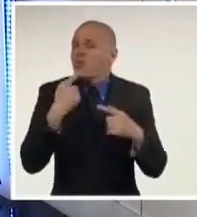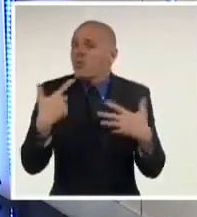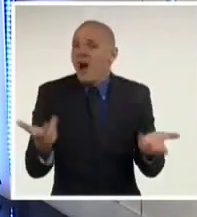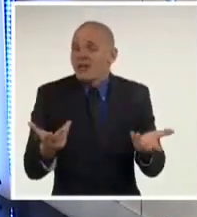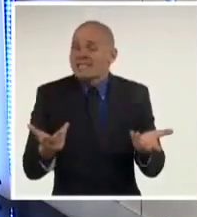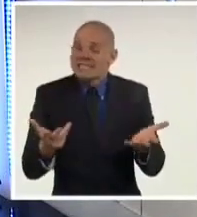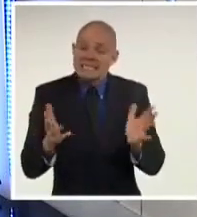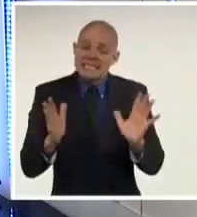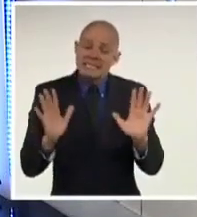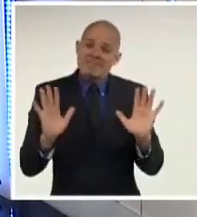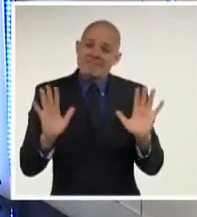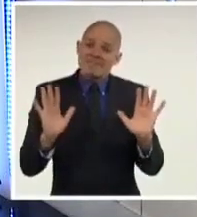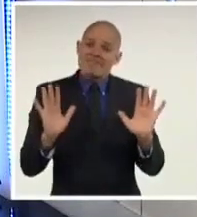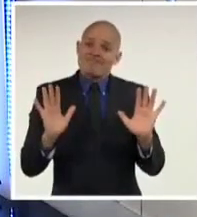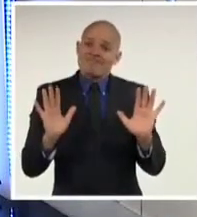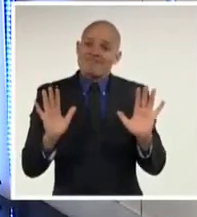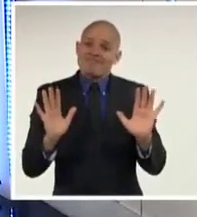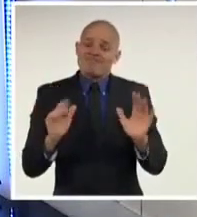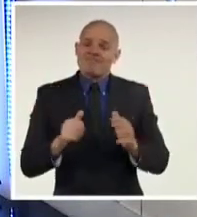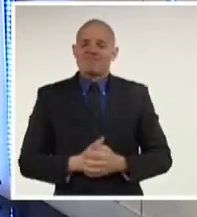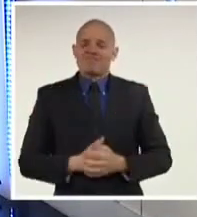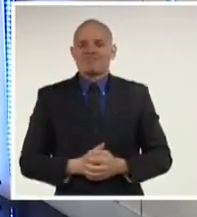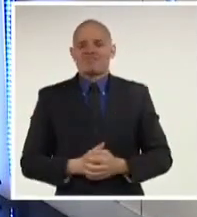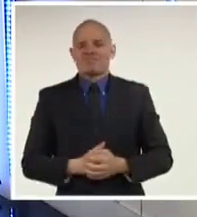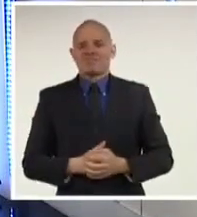los que ya murieron no lo hayan hecho en vano. Buenas noches.